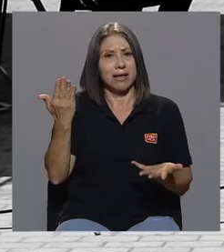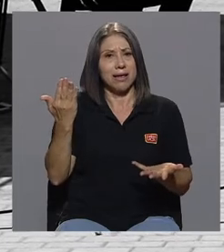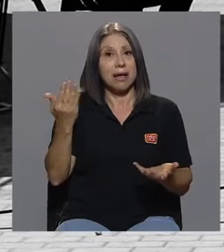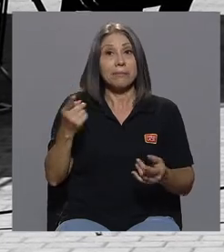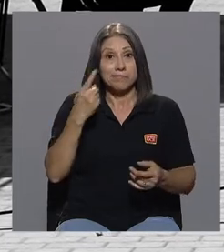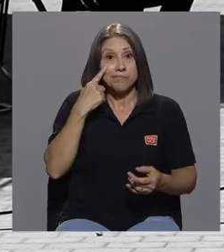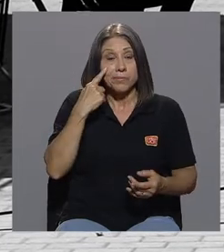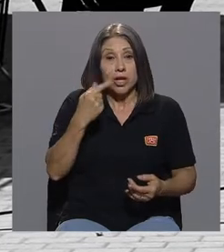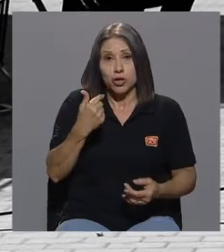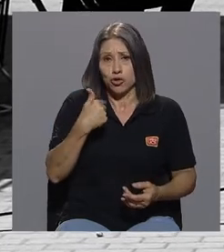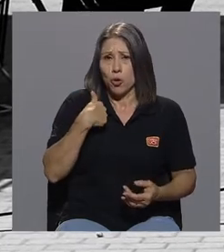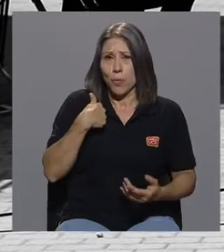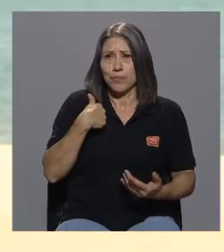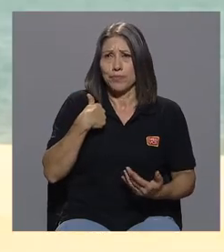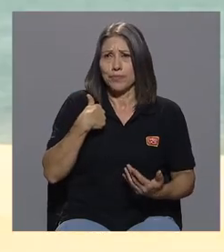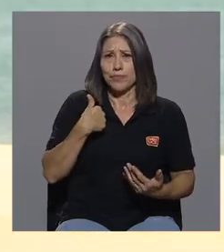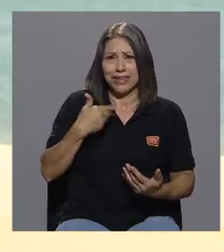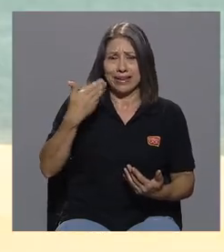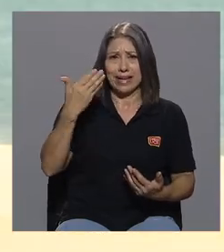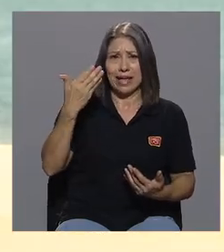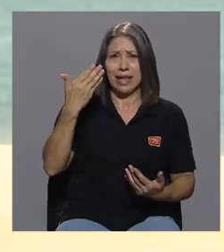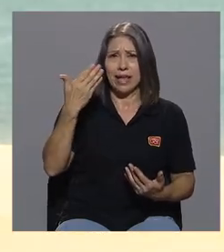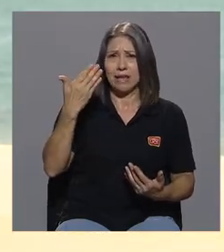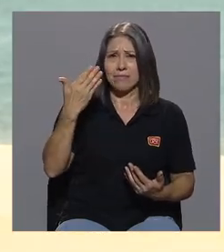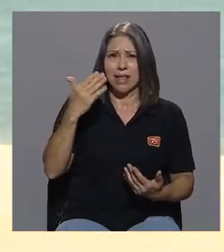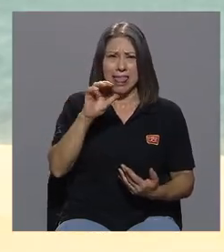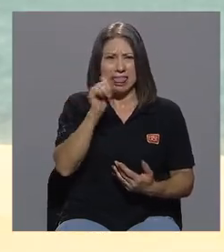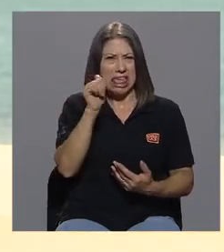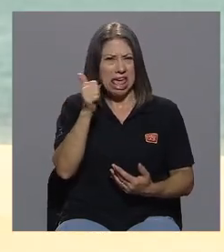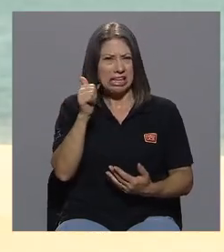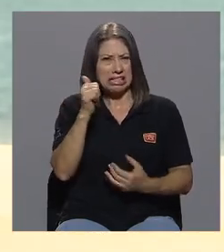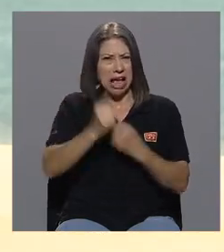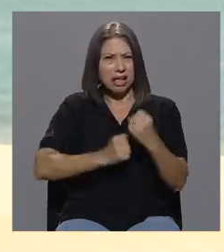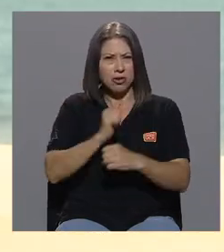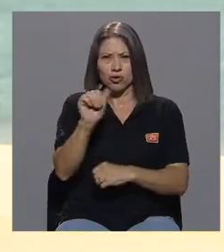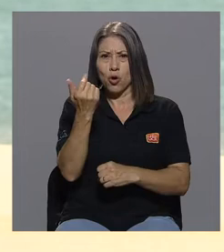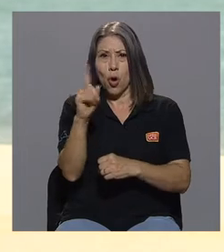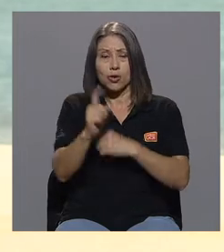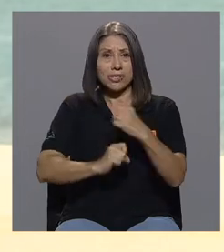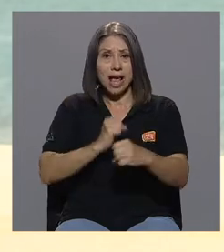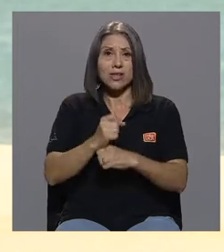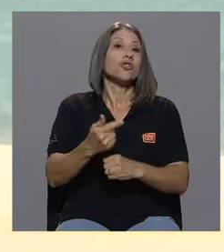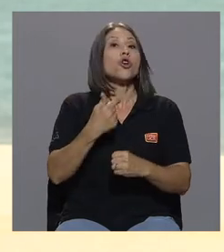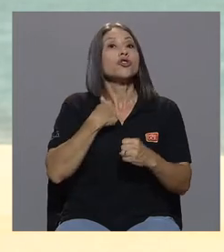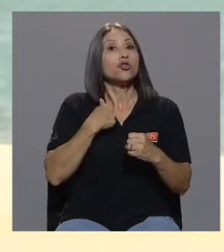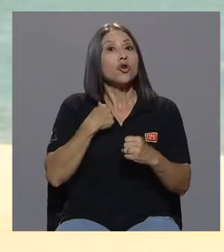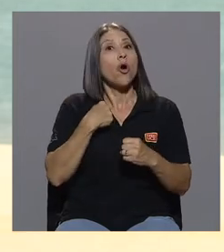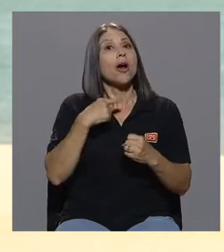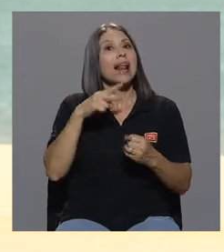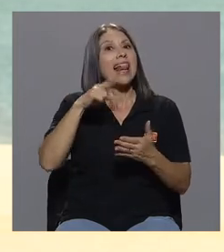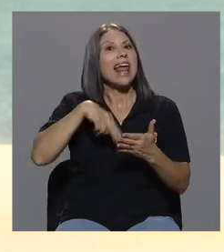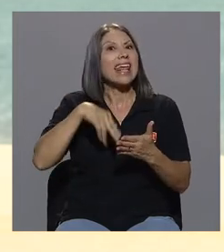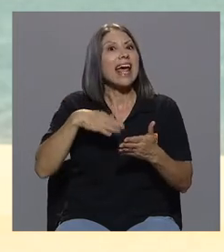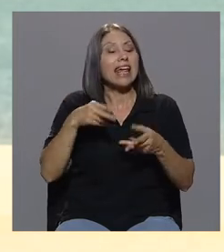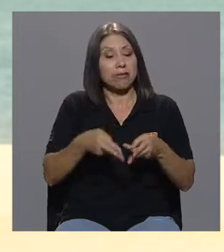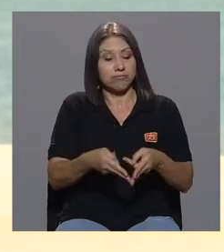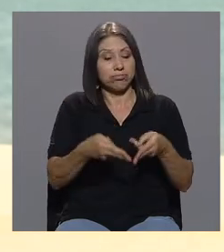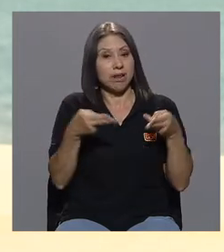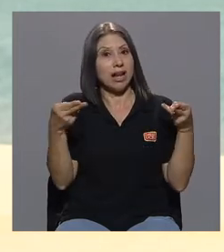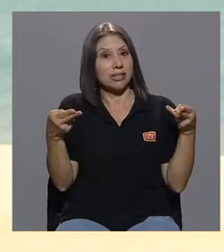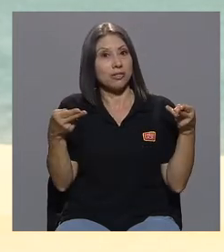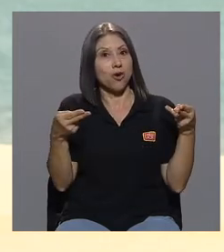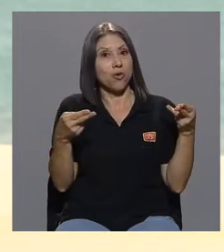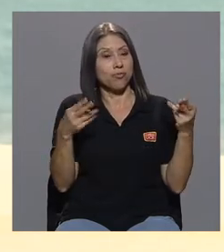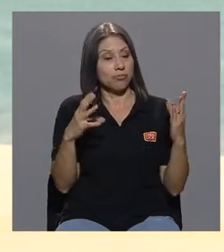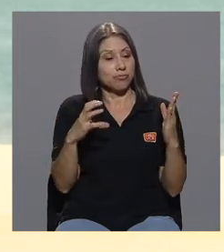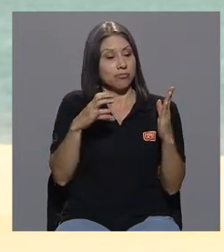yo, a la edad de 10, 11 años, yo leía los editoriales de La Nación. Y eso me gustaba porque